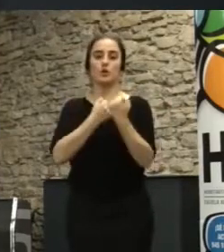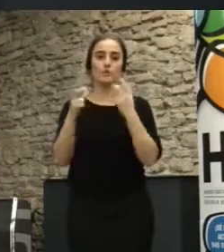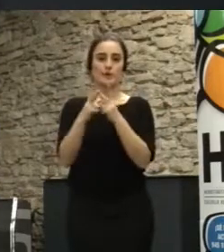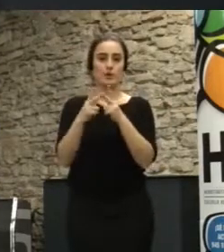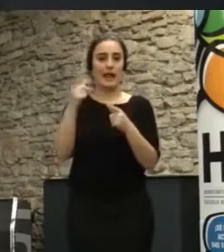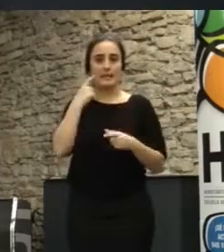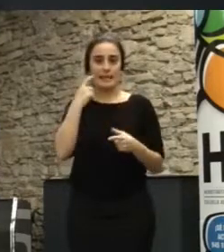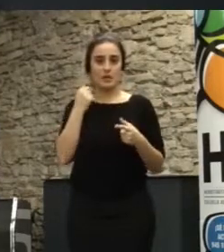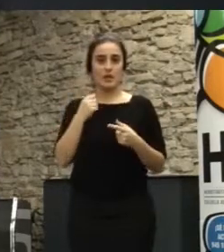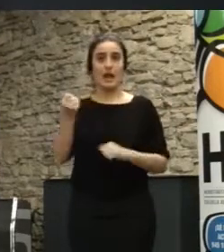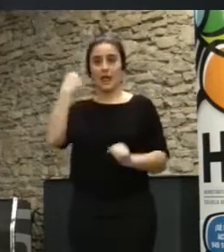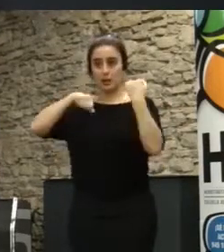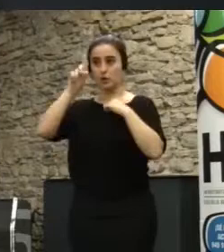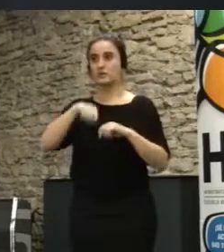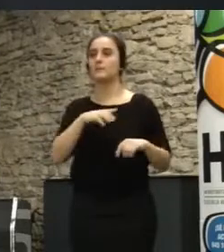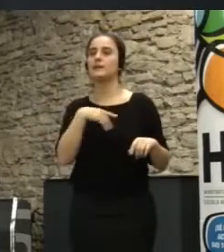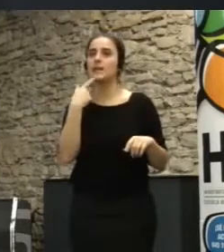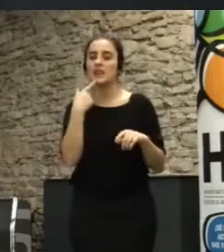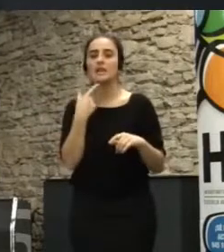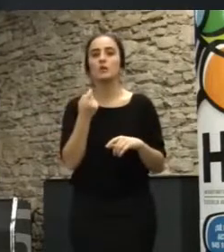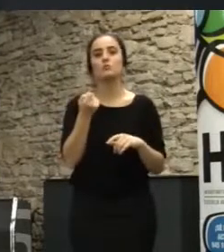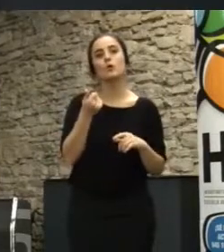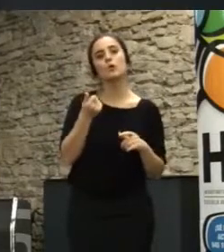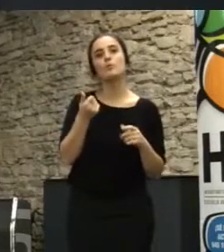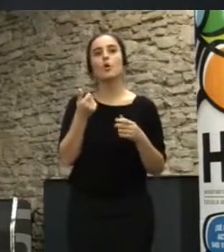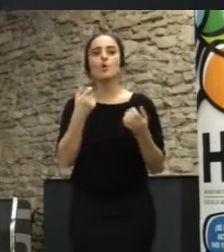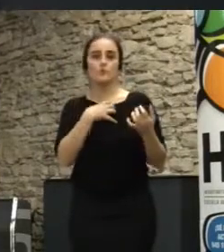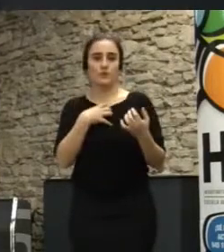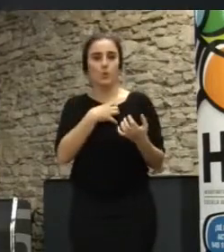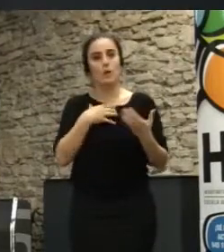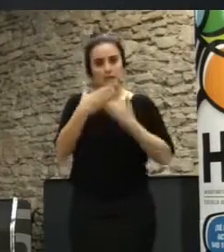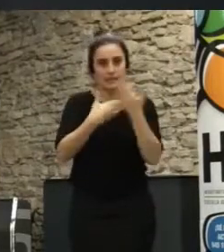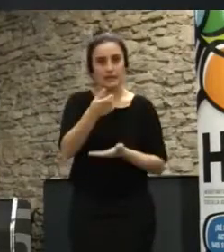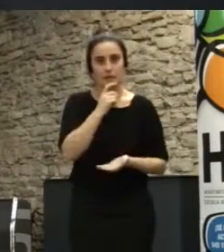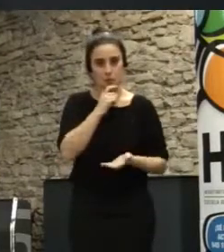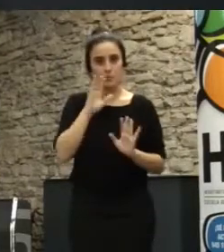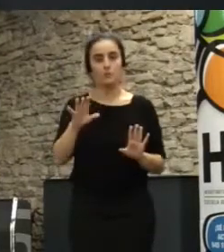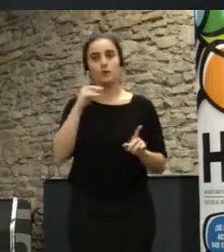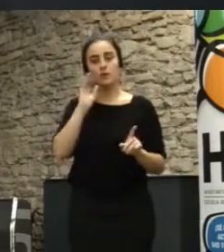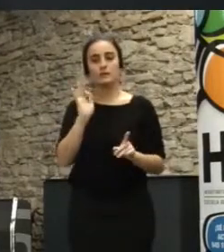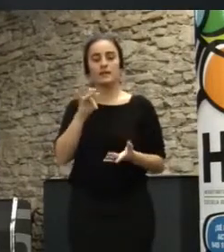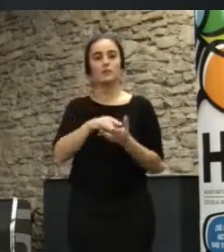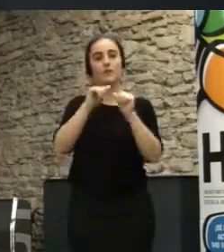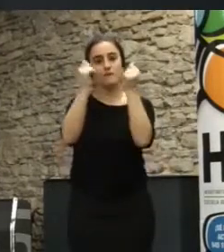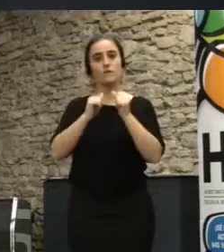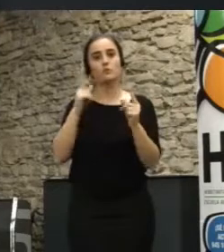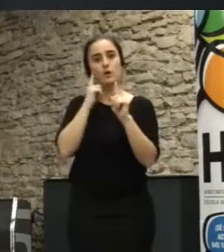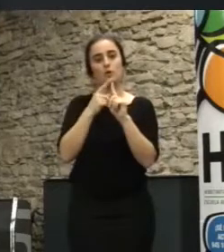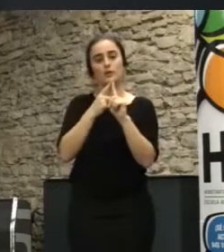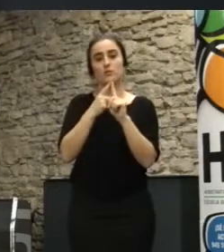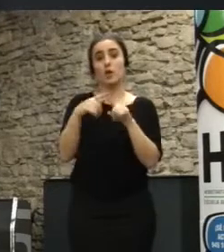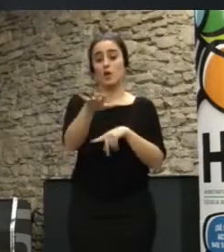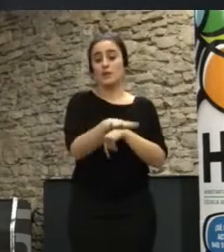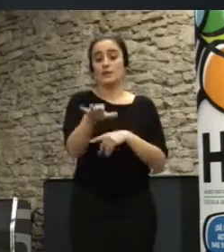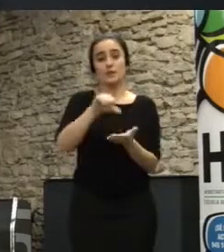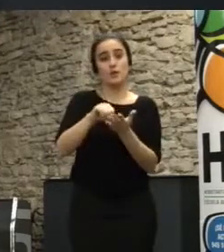hay un montón de actores y está un poco costando desafinarlo. De cualquier manera, es una manera de conectar lugares de la